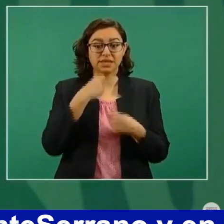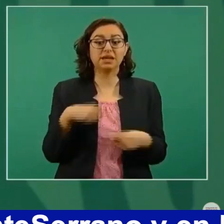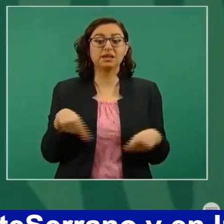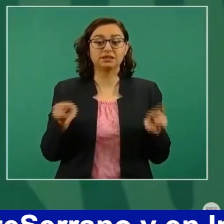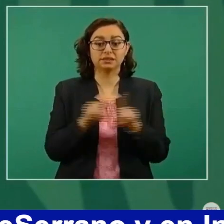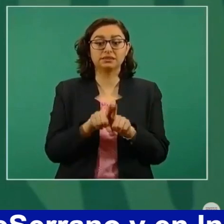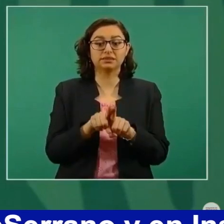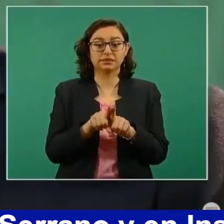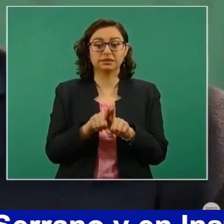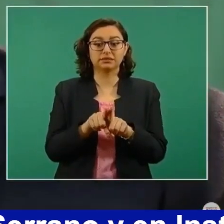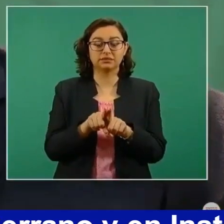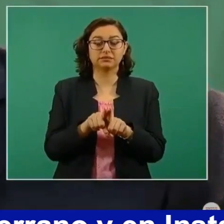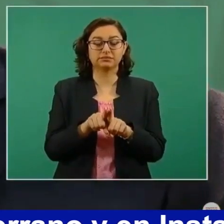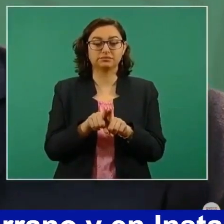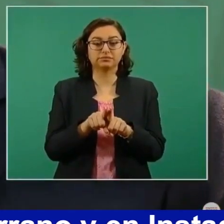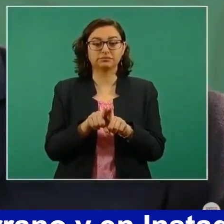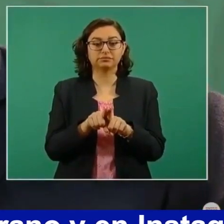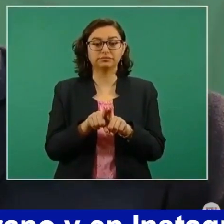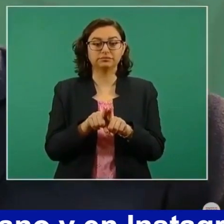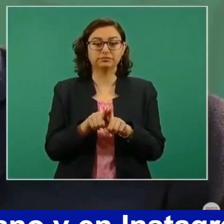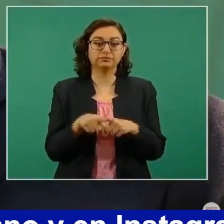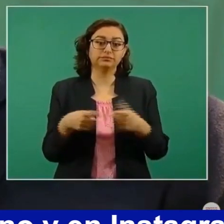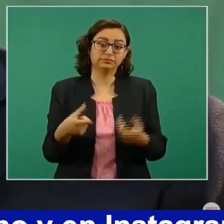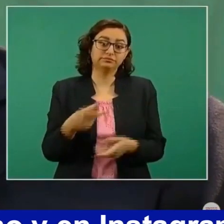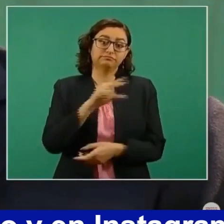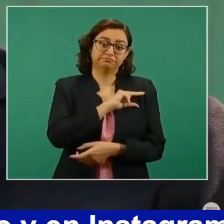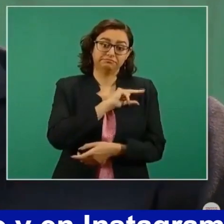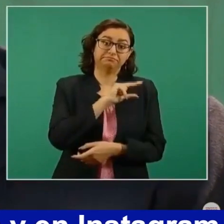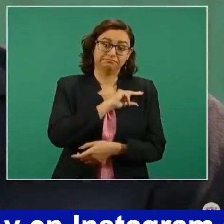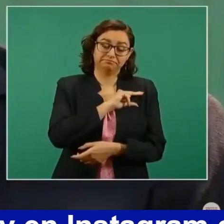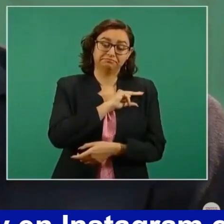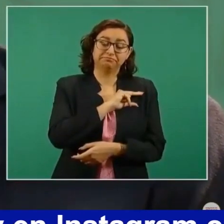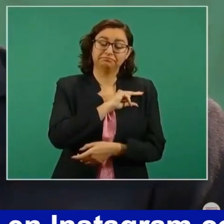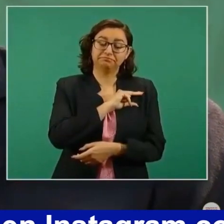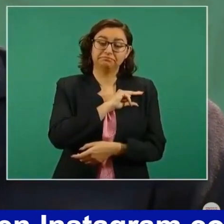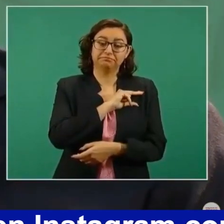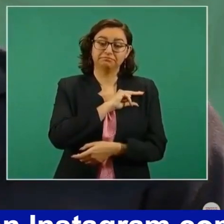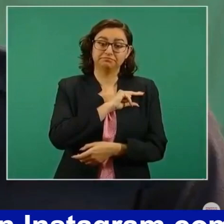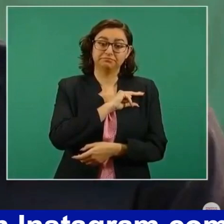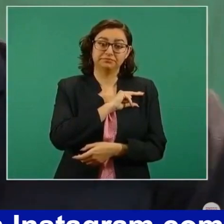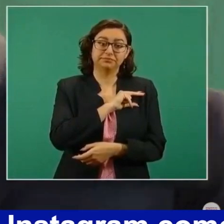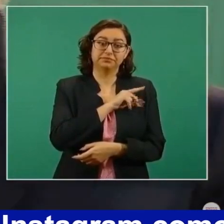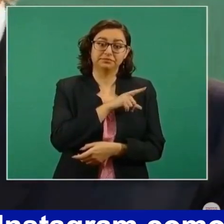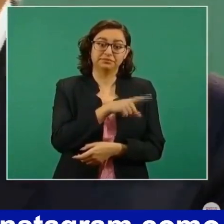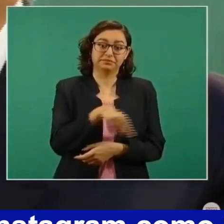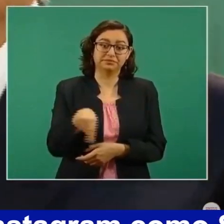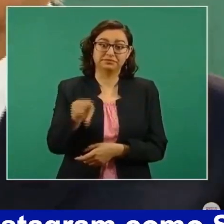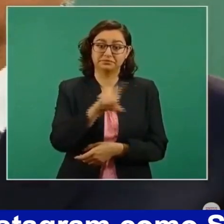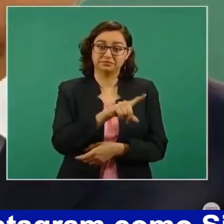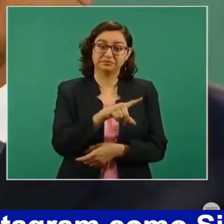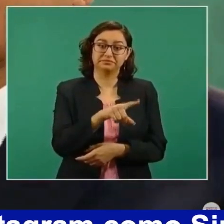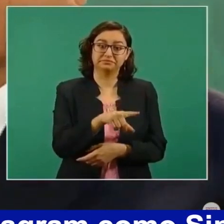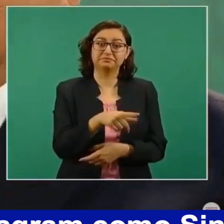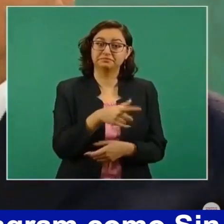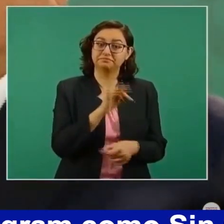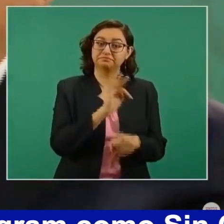a particulares y cobrar más